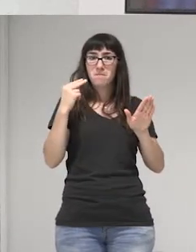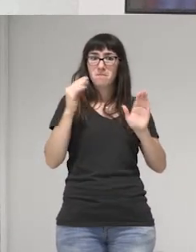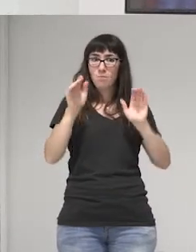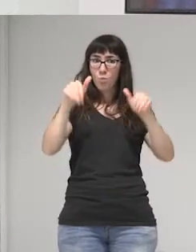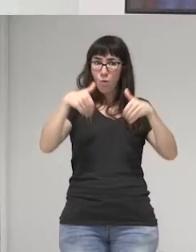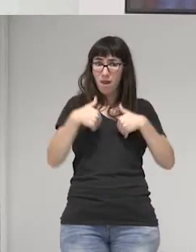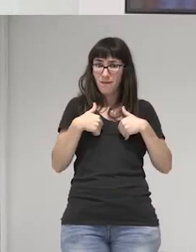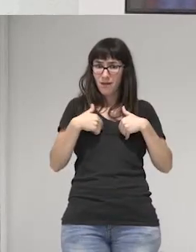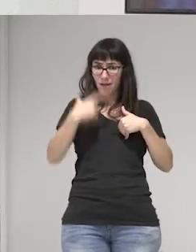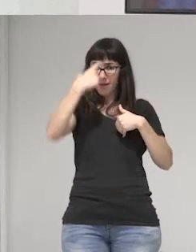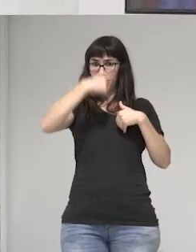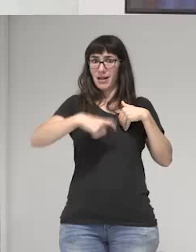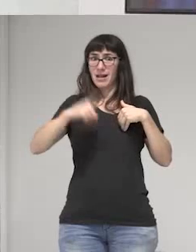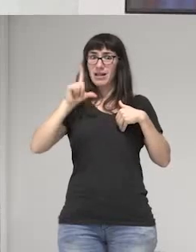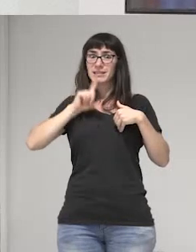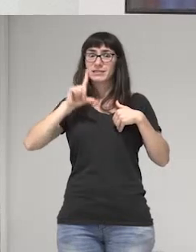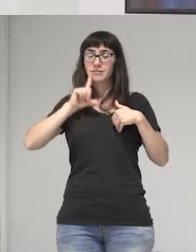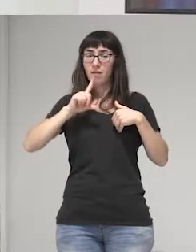lesbiana.